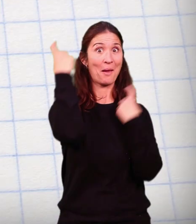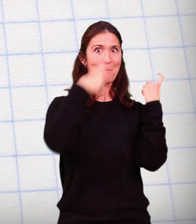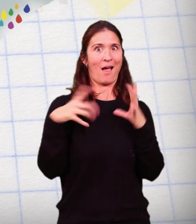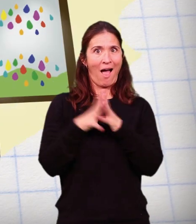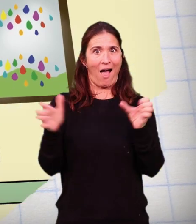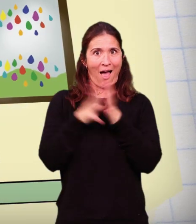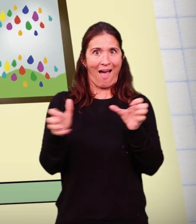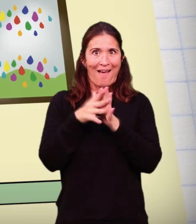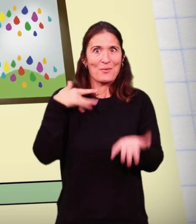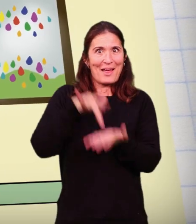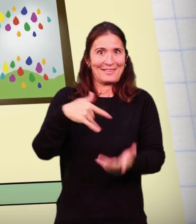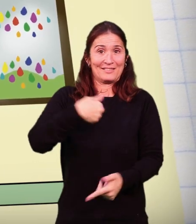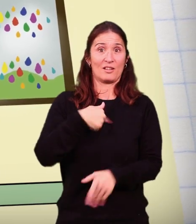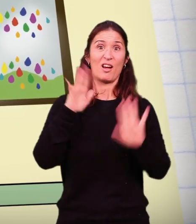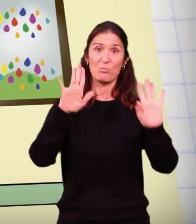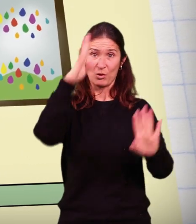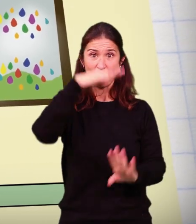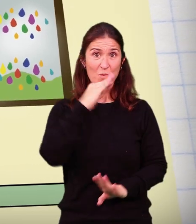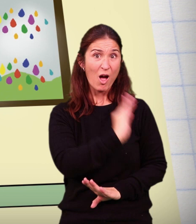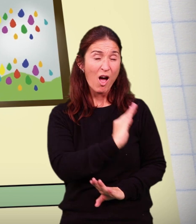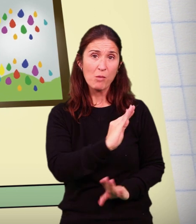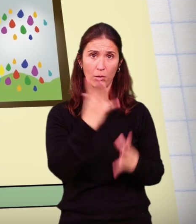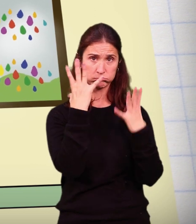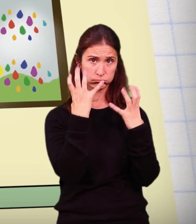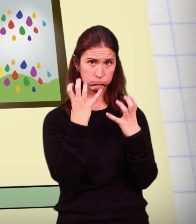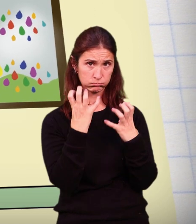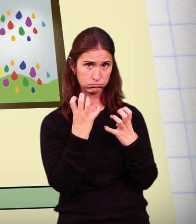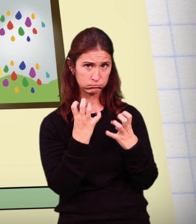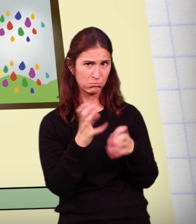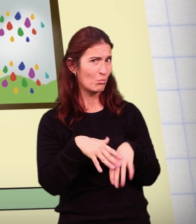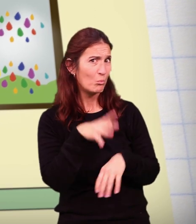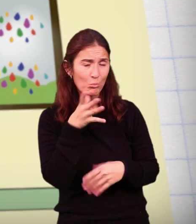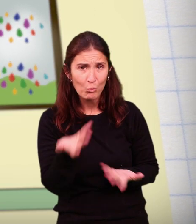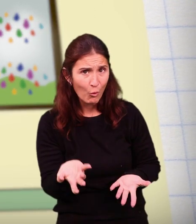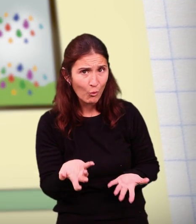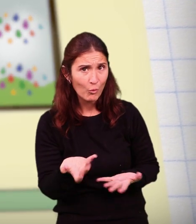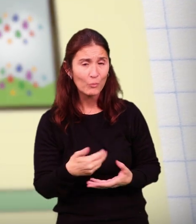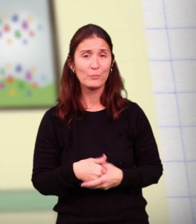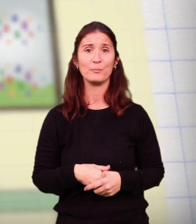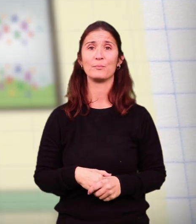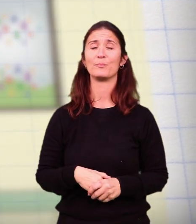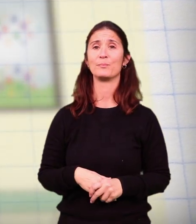Miguel espera ansioso su turno. Sin embargo, su papá parece triste. ¿Por qué será?